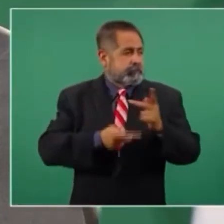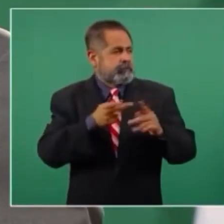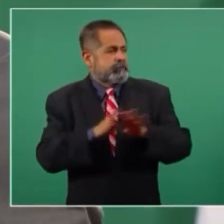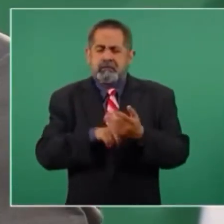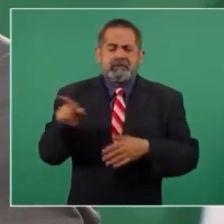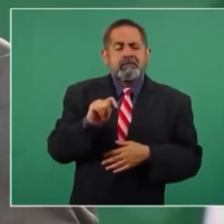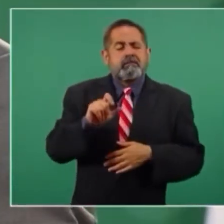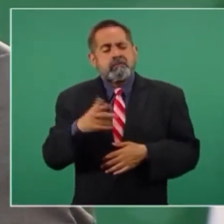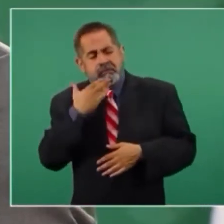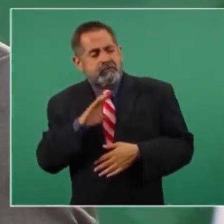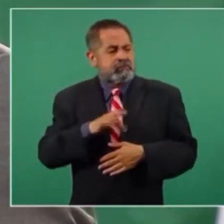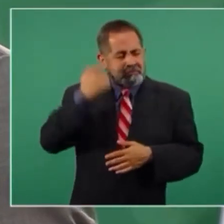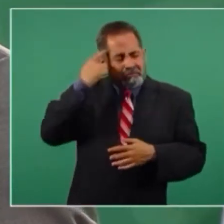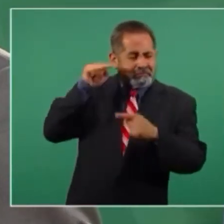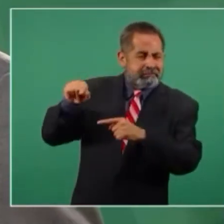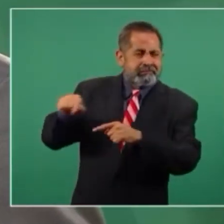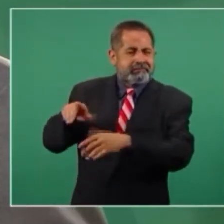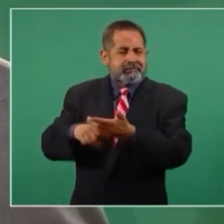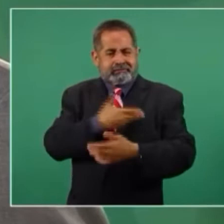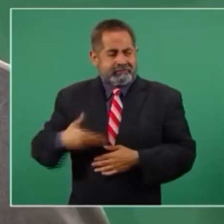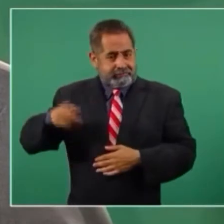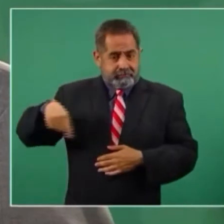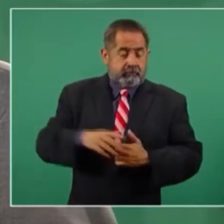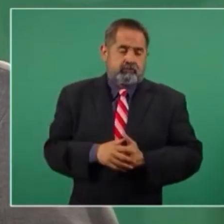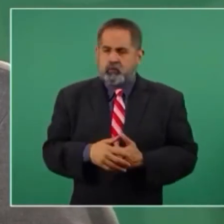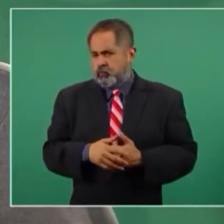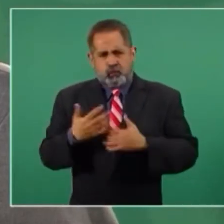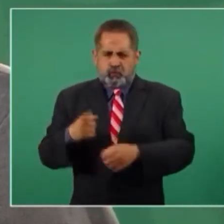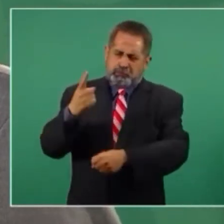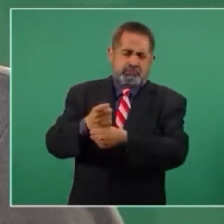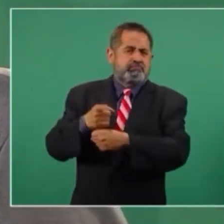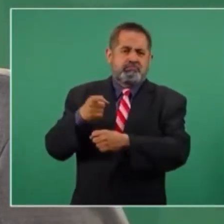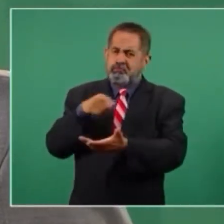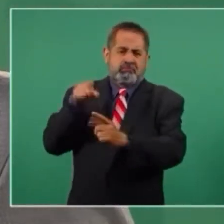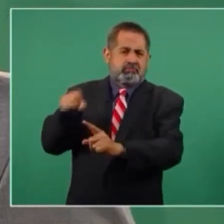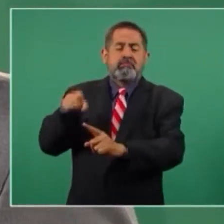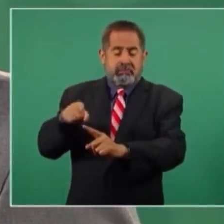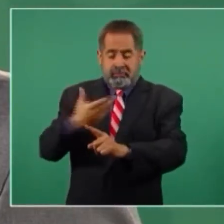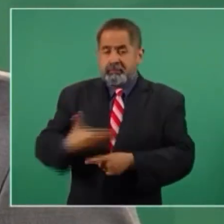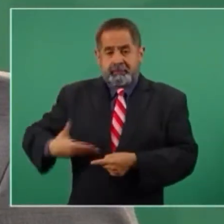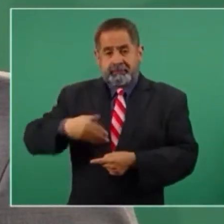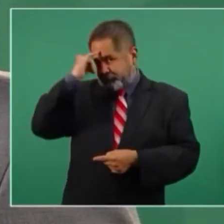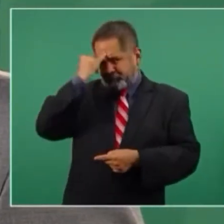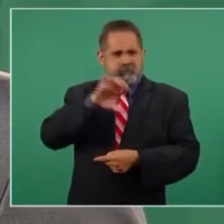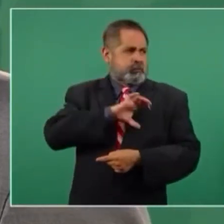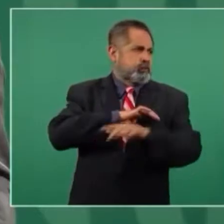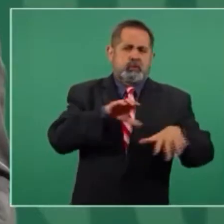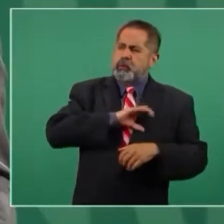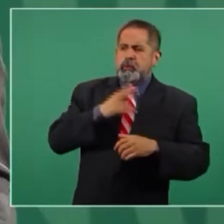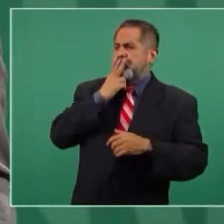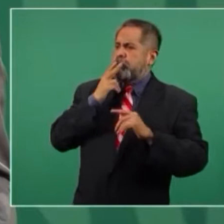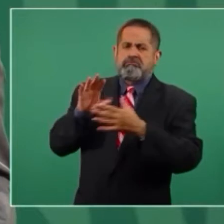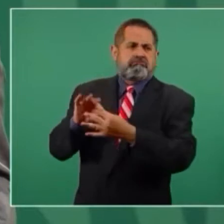el prestigio y la popularidad de los presidentes, él encabeza la lista, es